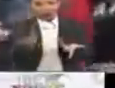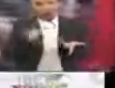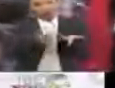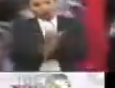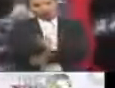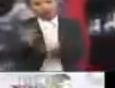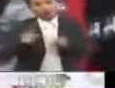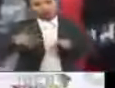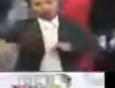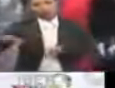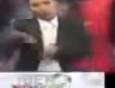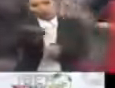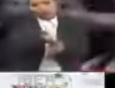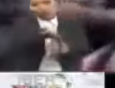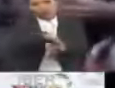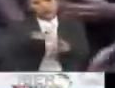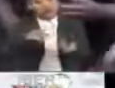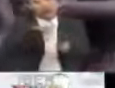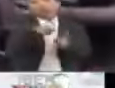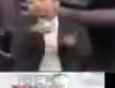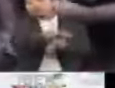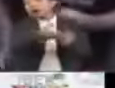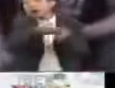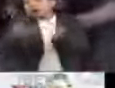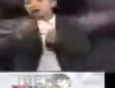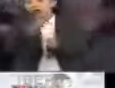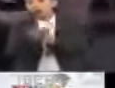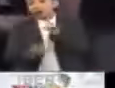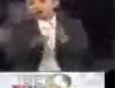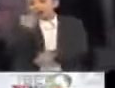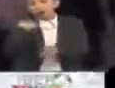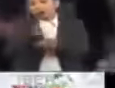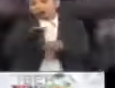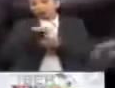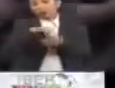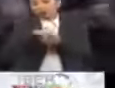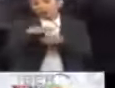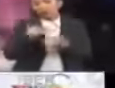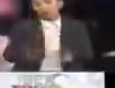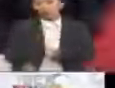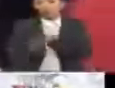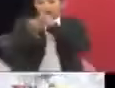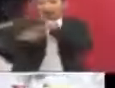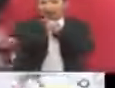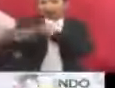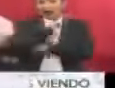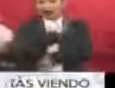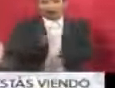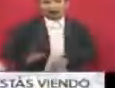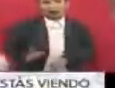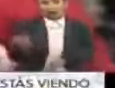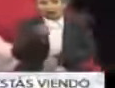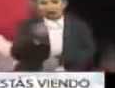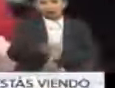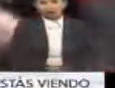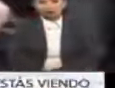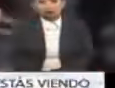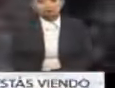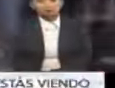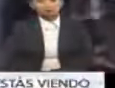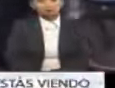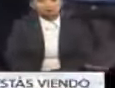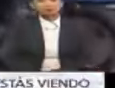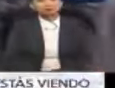democrático? Y, bueno, ¿qué es lo que sigue en esta segunda vuelta a la que se tendrán que enfrentar los principales candidatos?